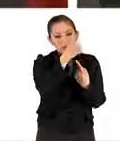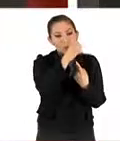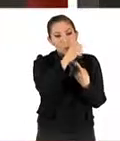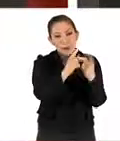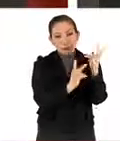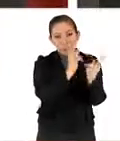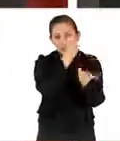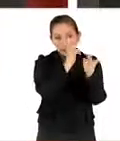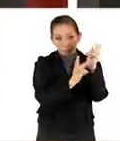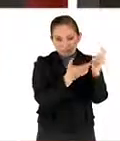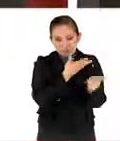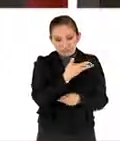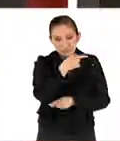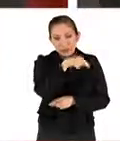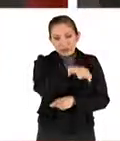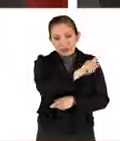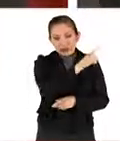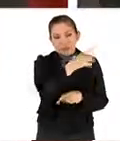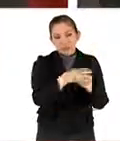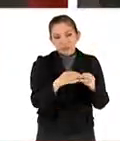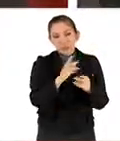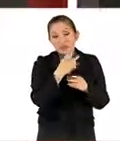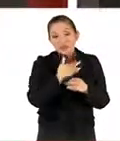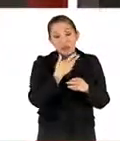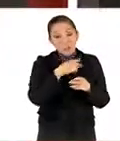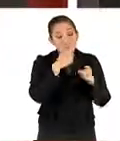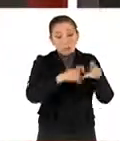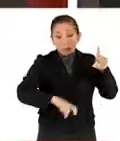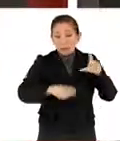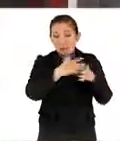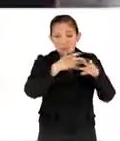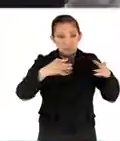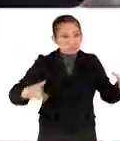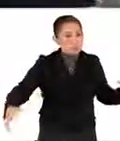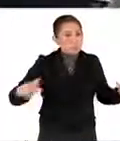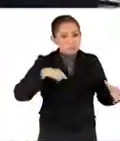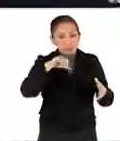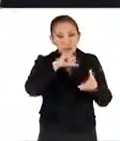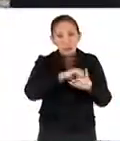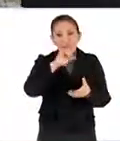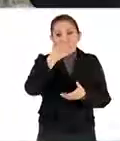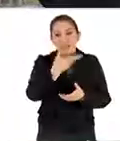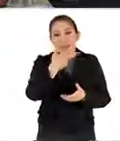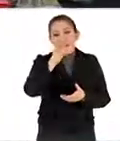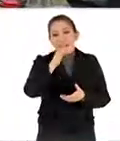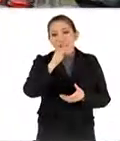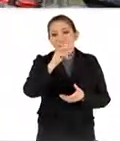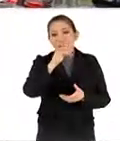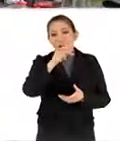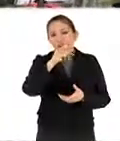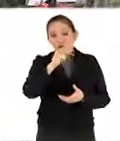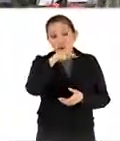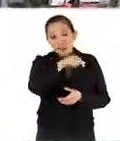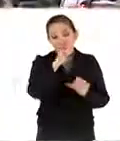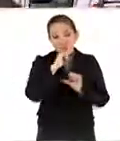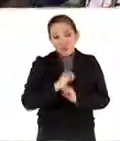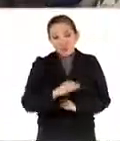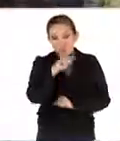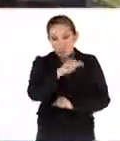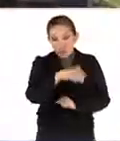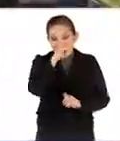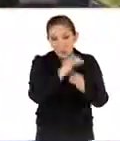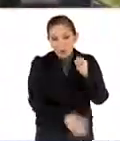vegetales. Tenemos un laboratorio muy grande en nuestra unidad en Irapuato. Ellos fueron encargados de